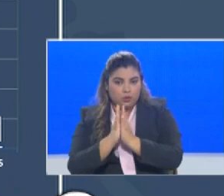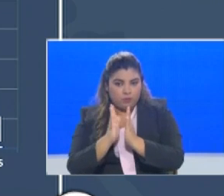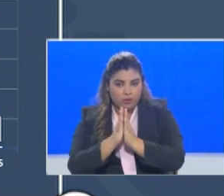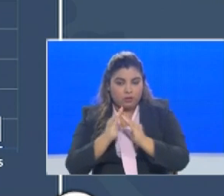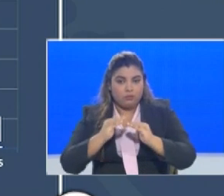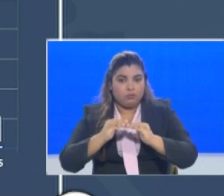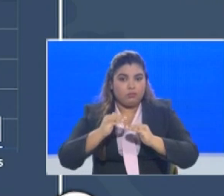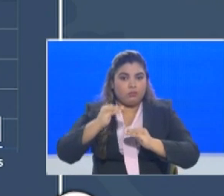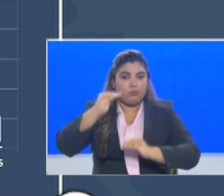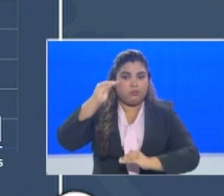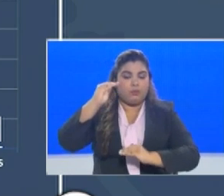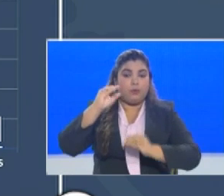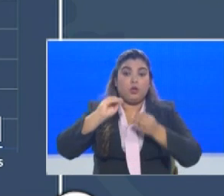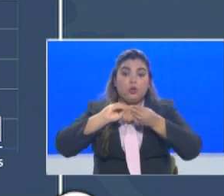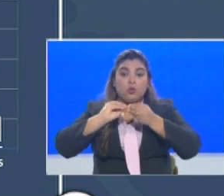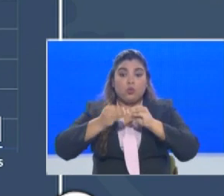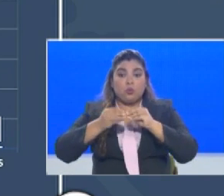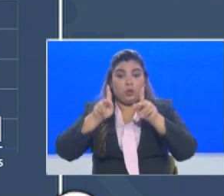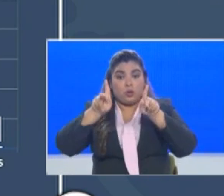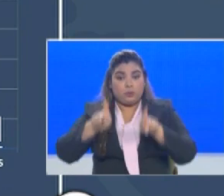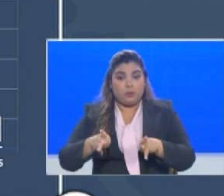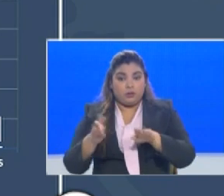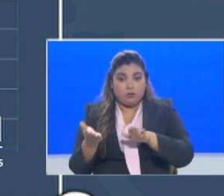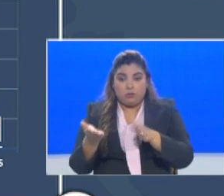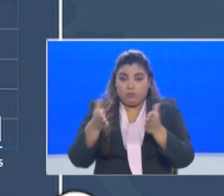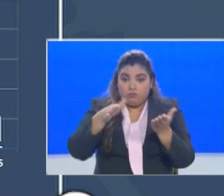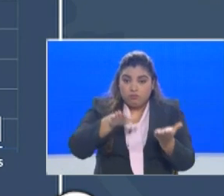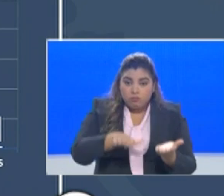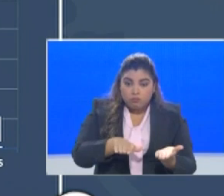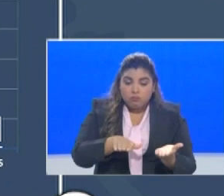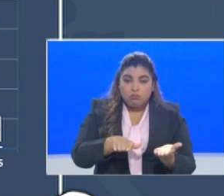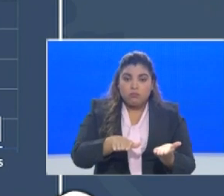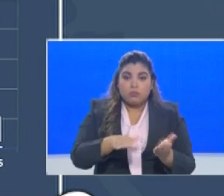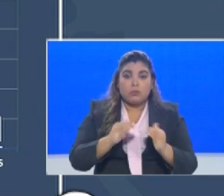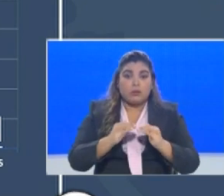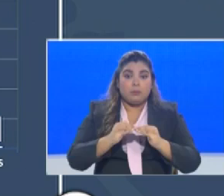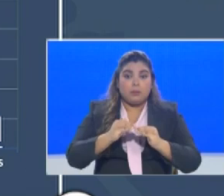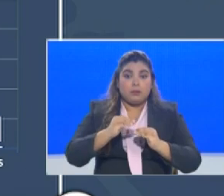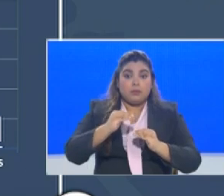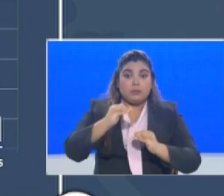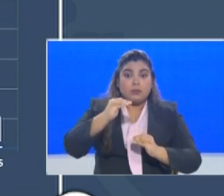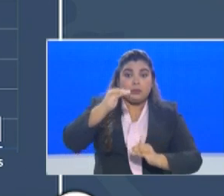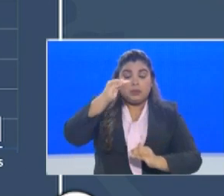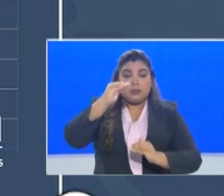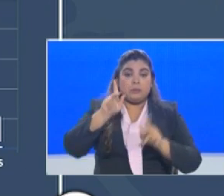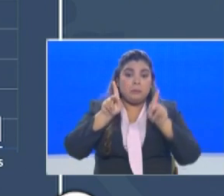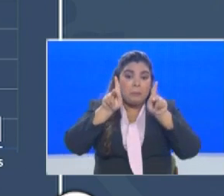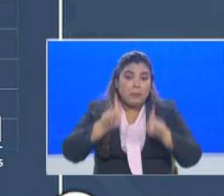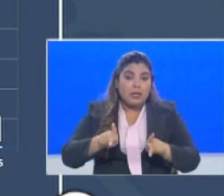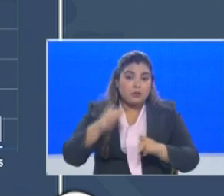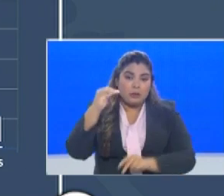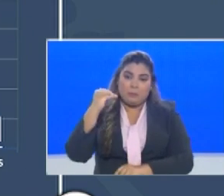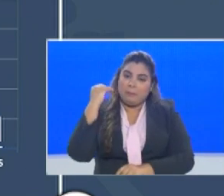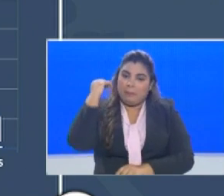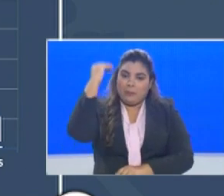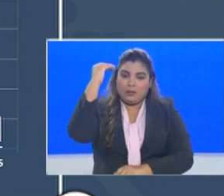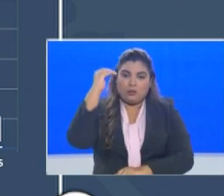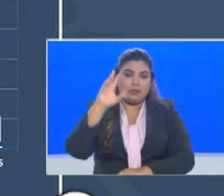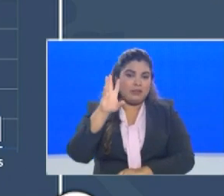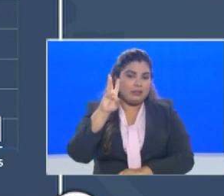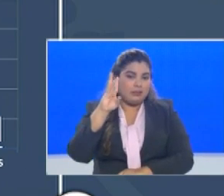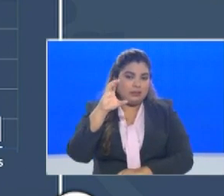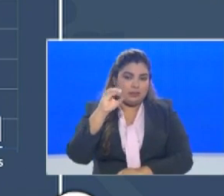número de defunciones, continúan en incremento los mayores de 60 años.